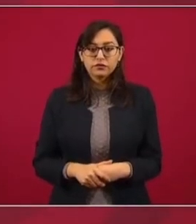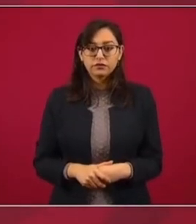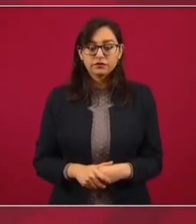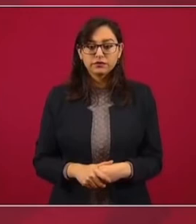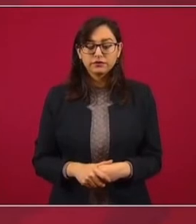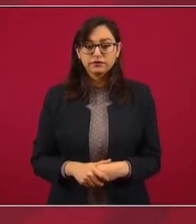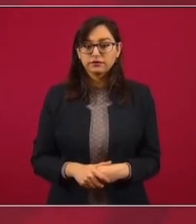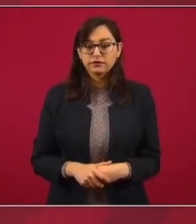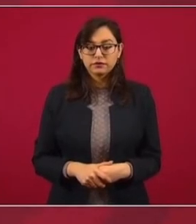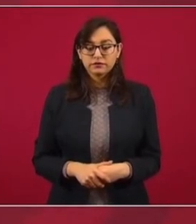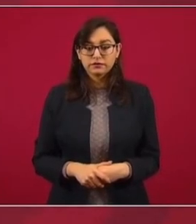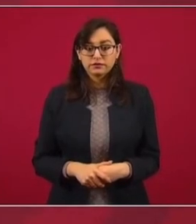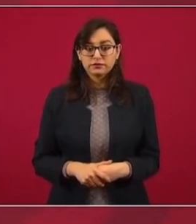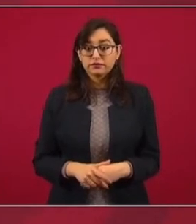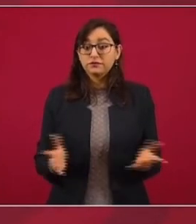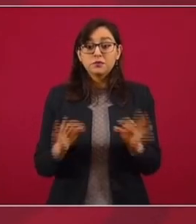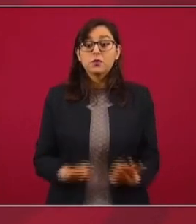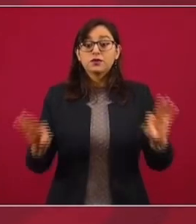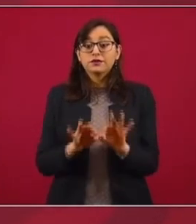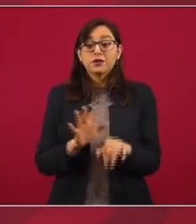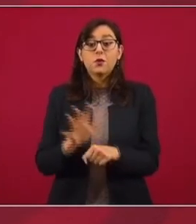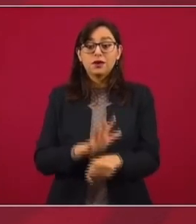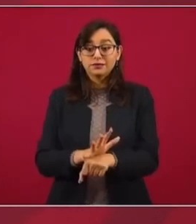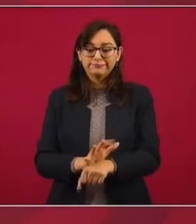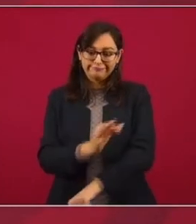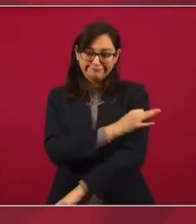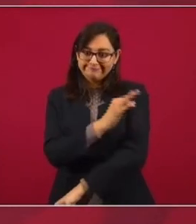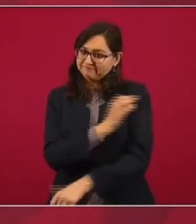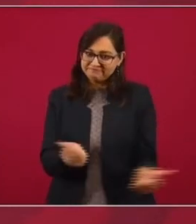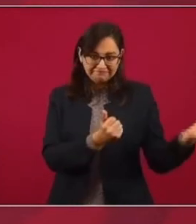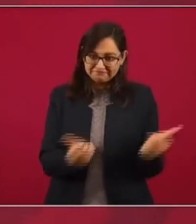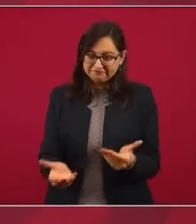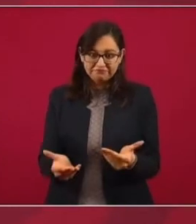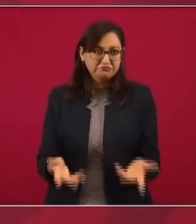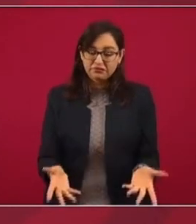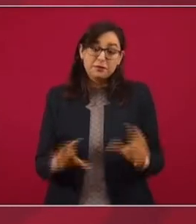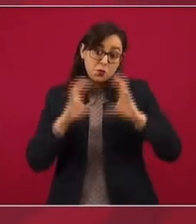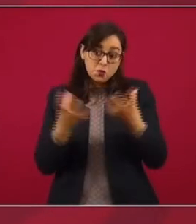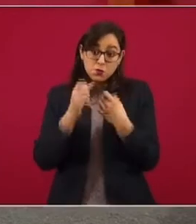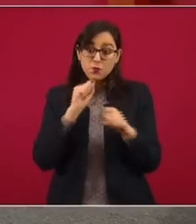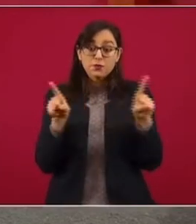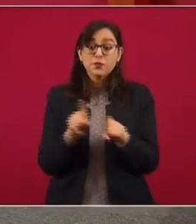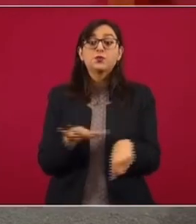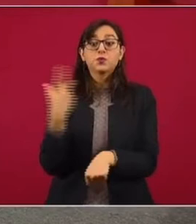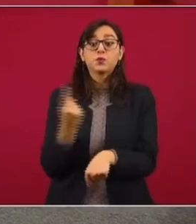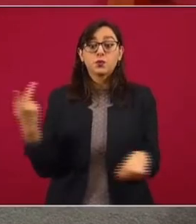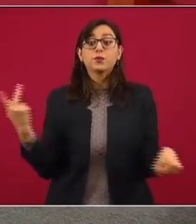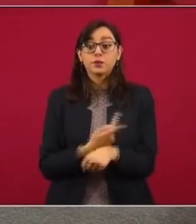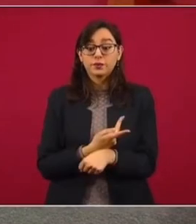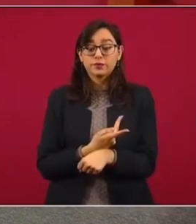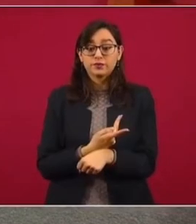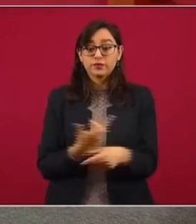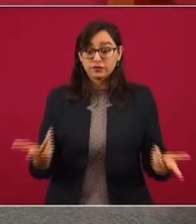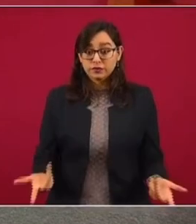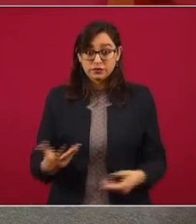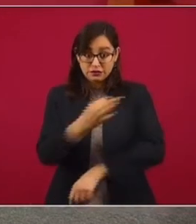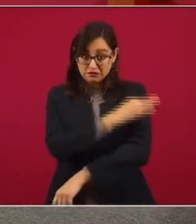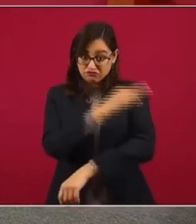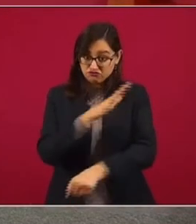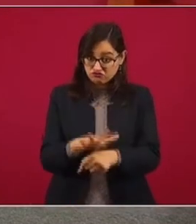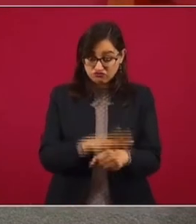que exista la vacuna en el mercado mundial, porque no hay todavía una producción